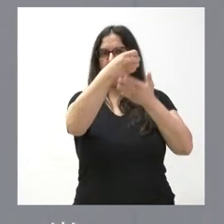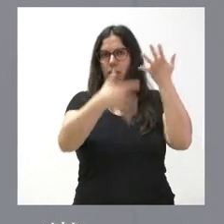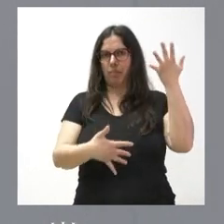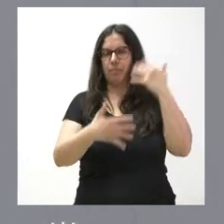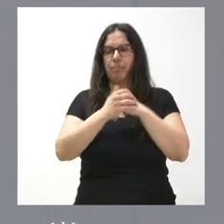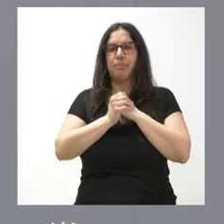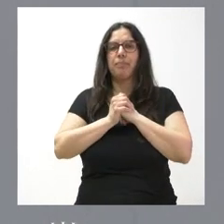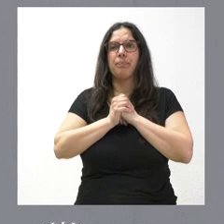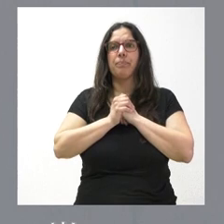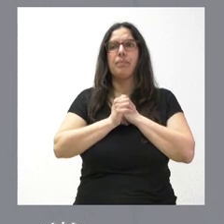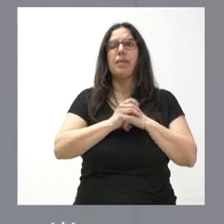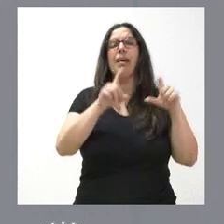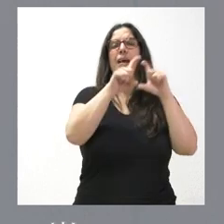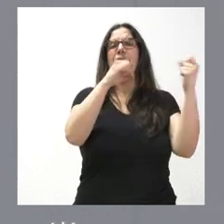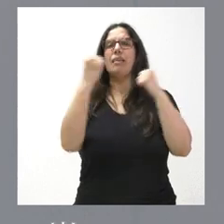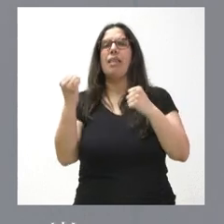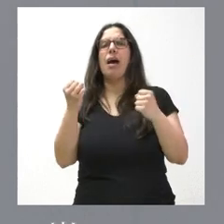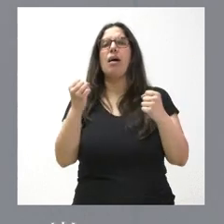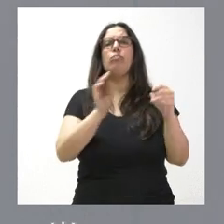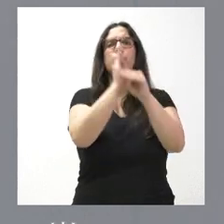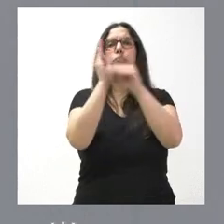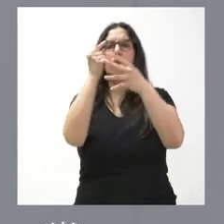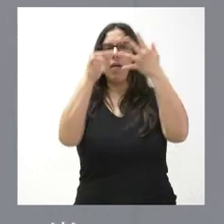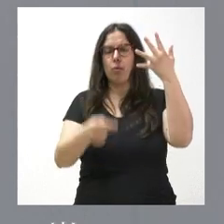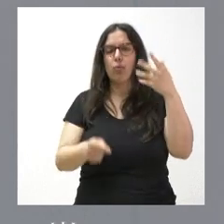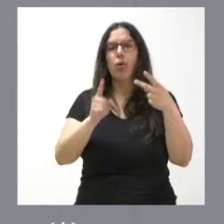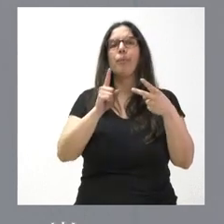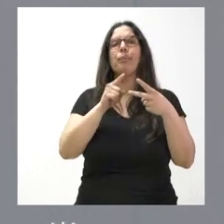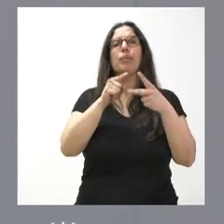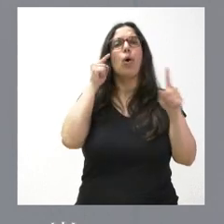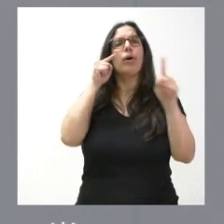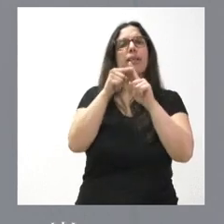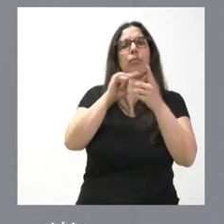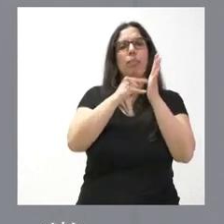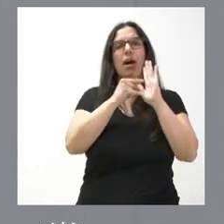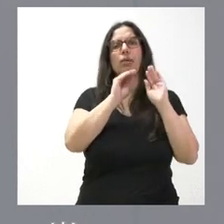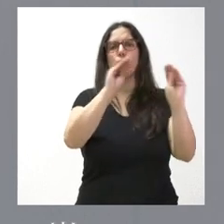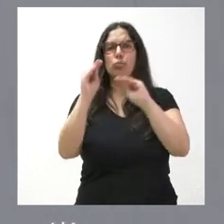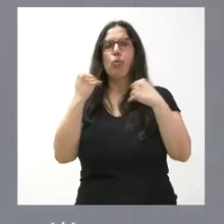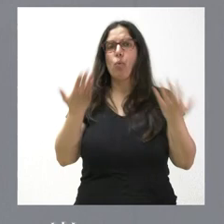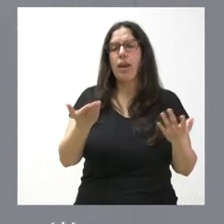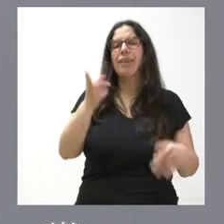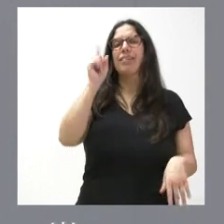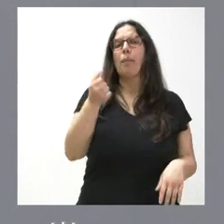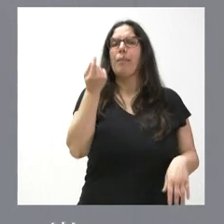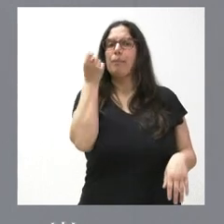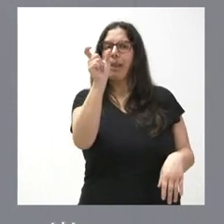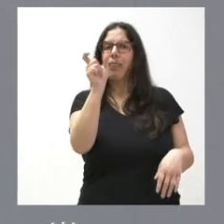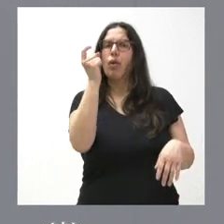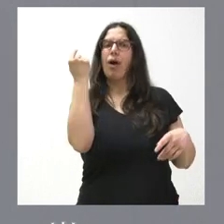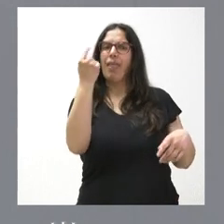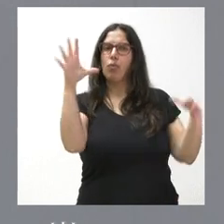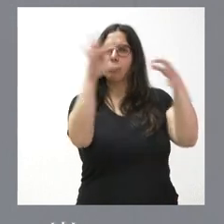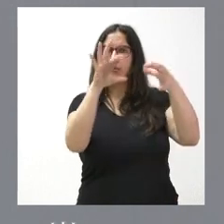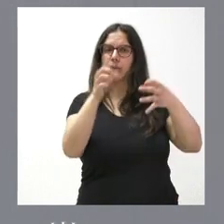cuál es la entidad beneficiaria de cada uno de los planes, cuál es el objeto de cada uno de estos planes y cuál es el importe de los